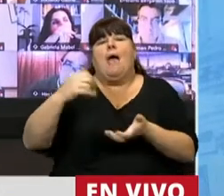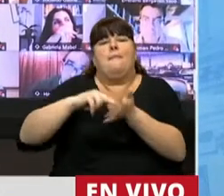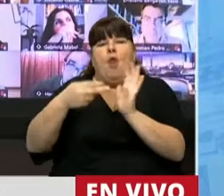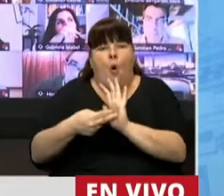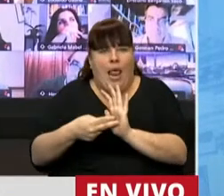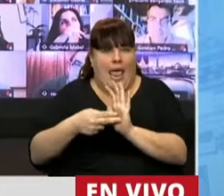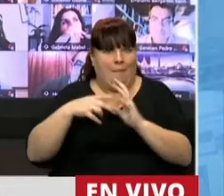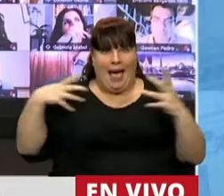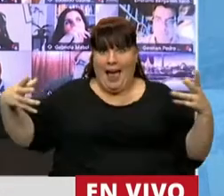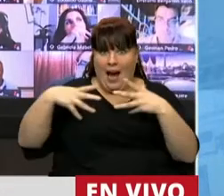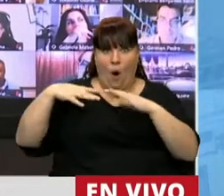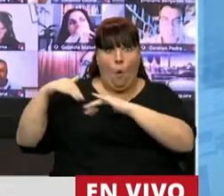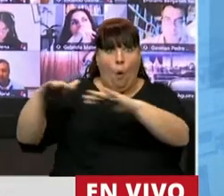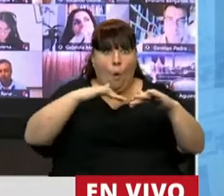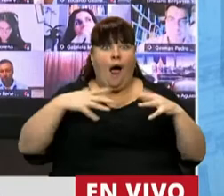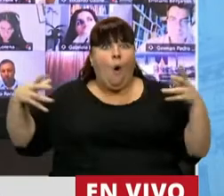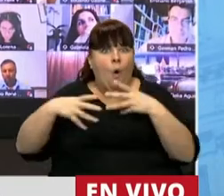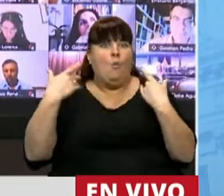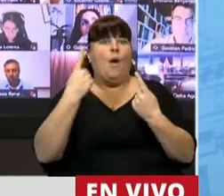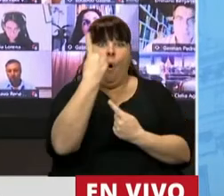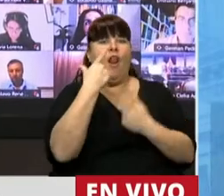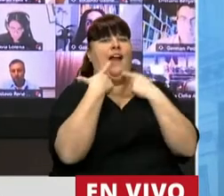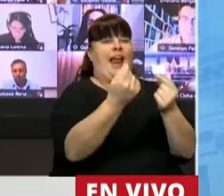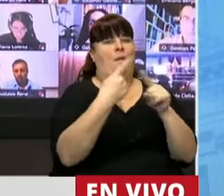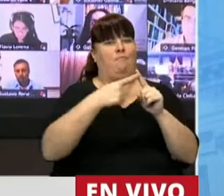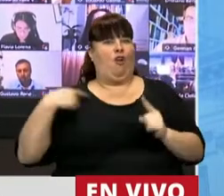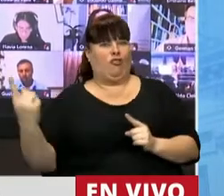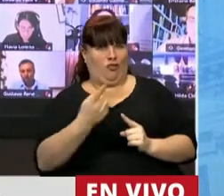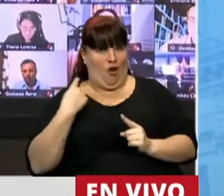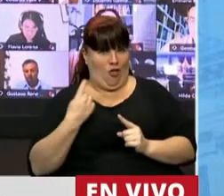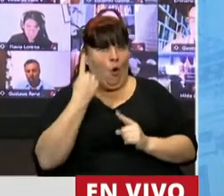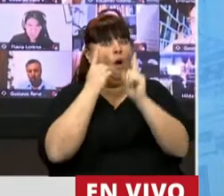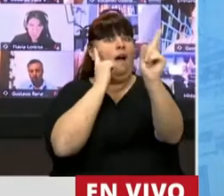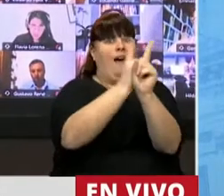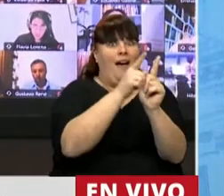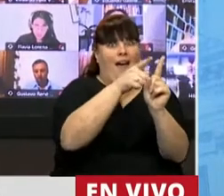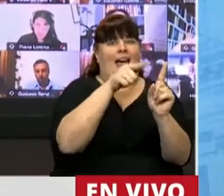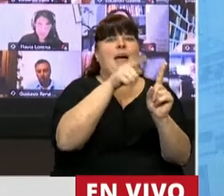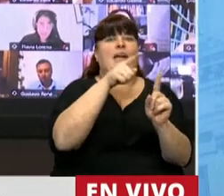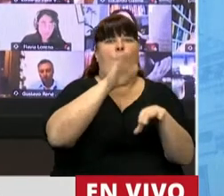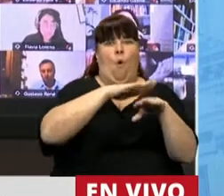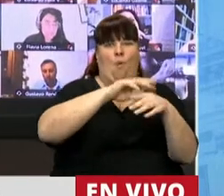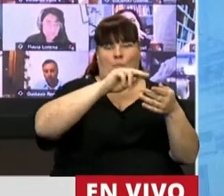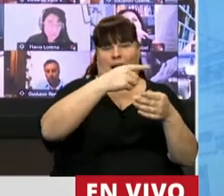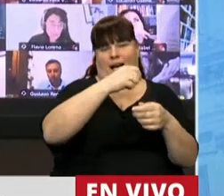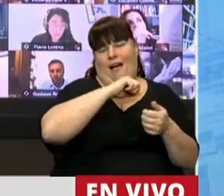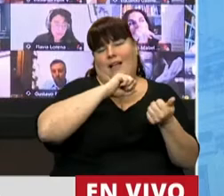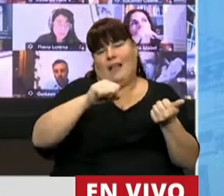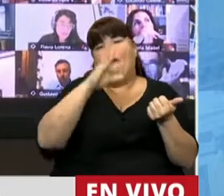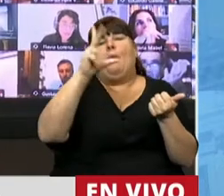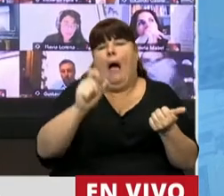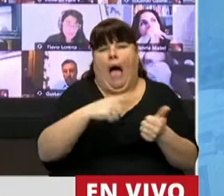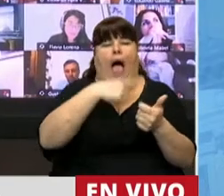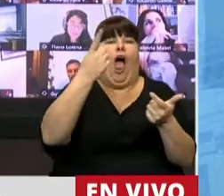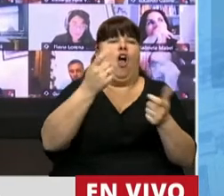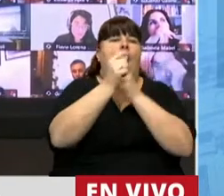colectivamente puedan reclamar uno solo a uno solo que es el que está produciendo la afectación. Llámese banco,